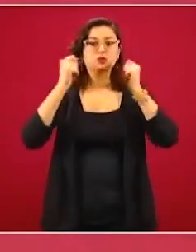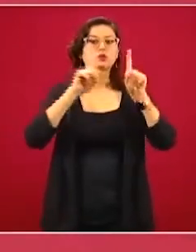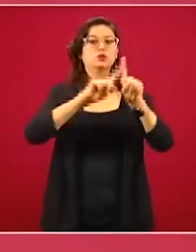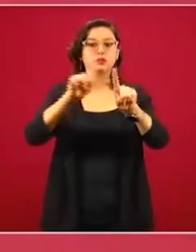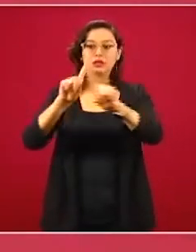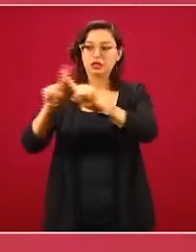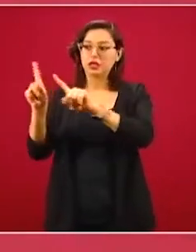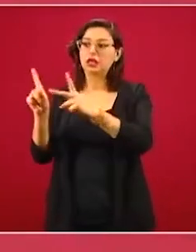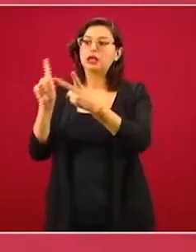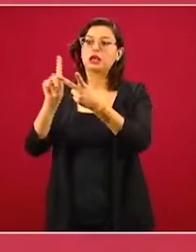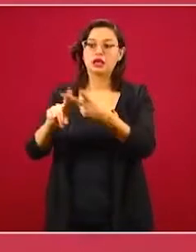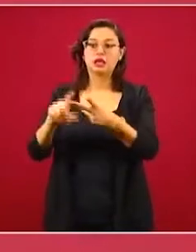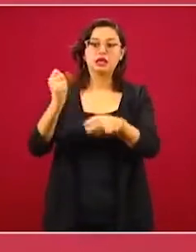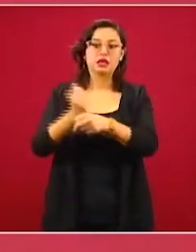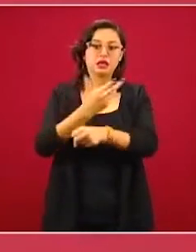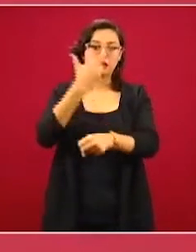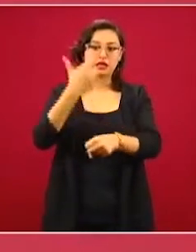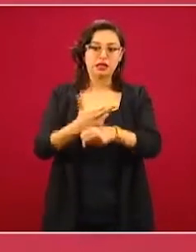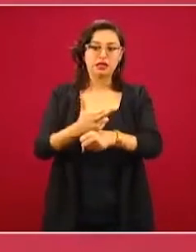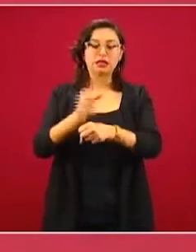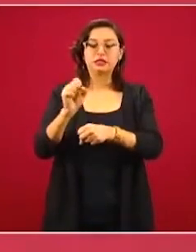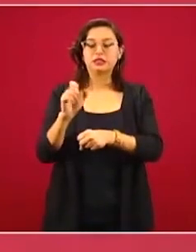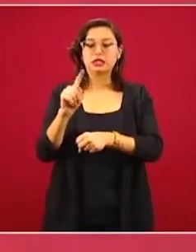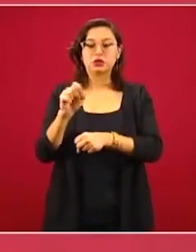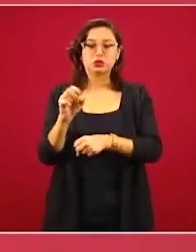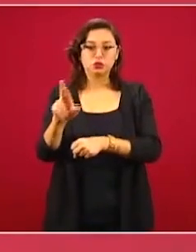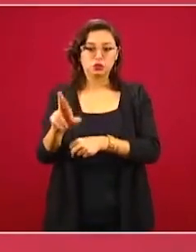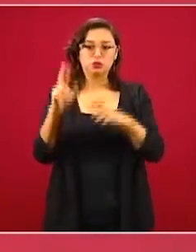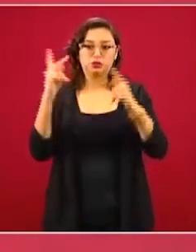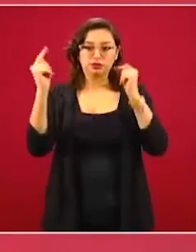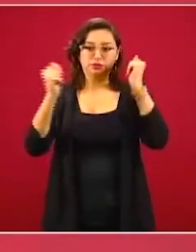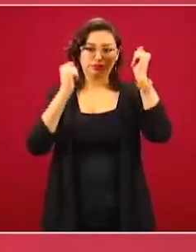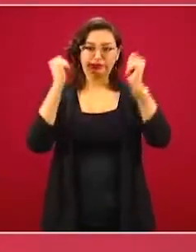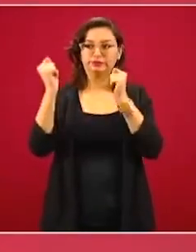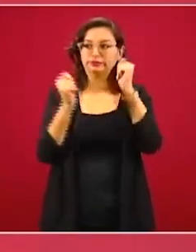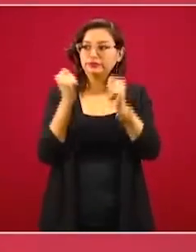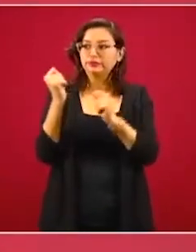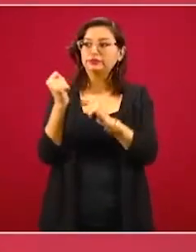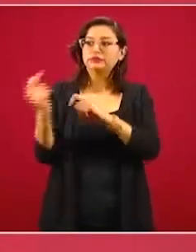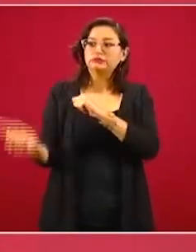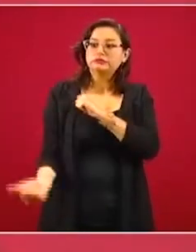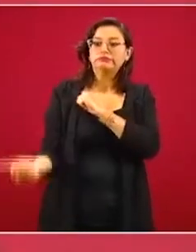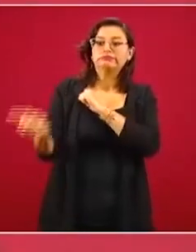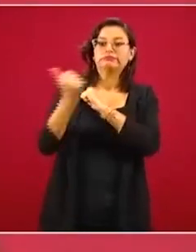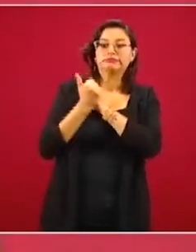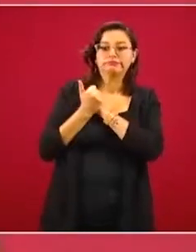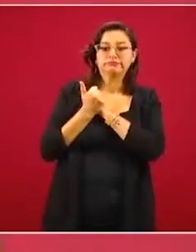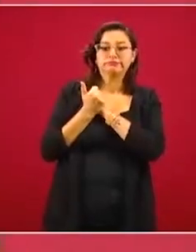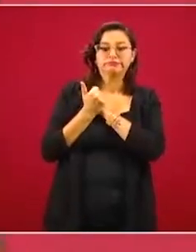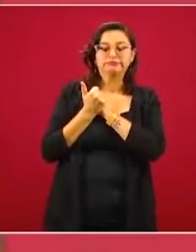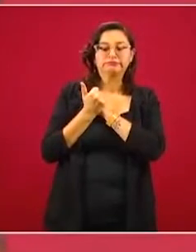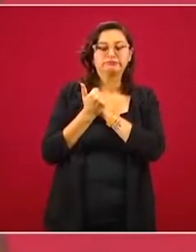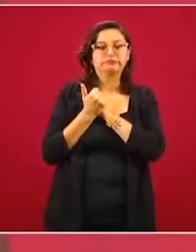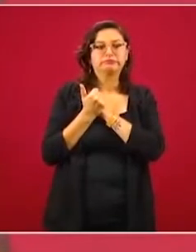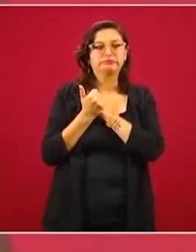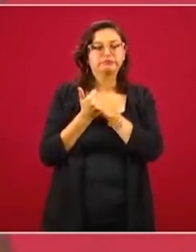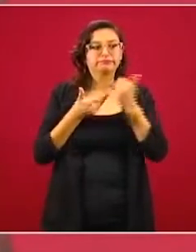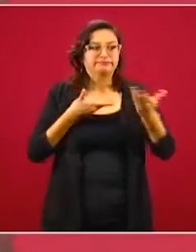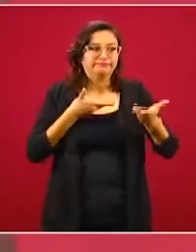del secretario de Turismo, Miguel Torruco, yo acepté